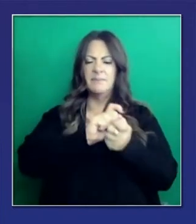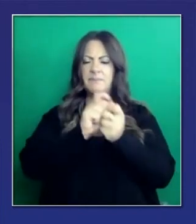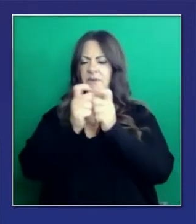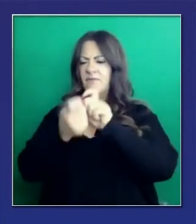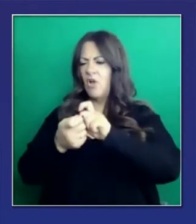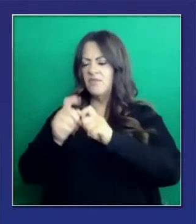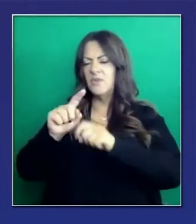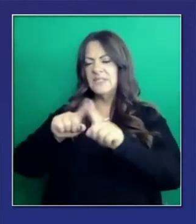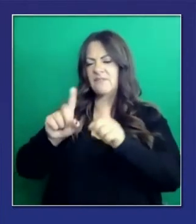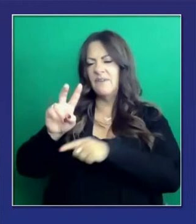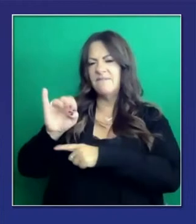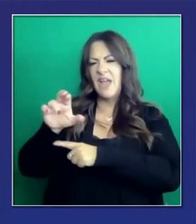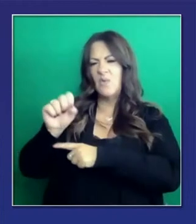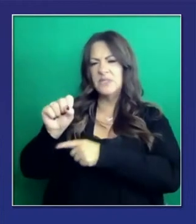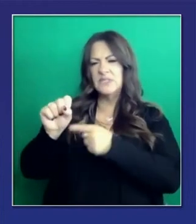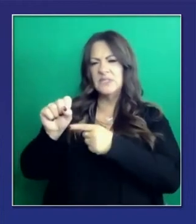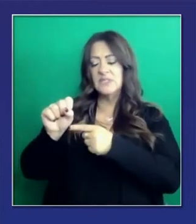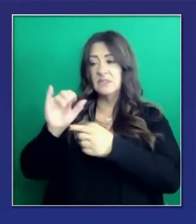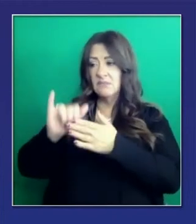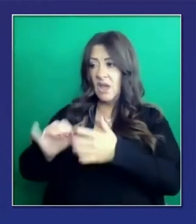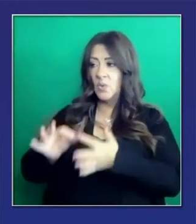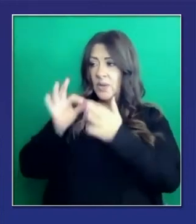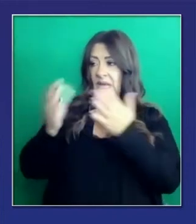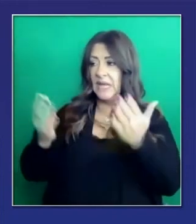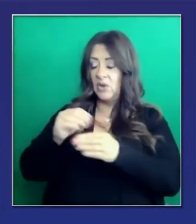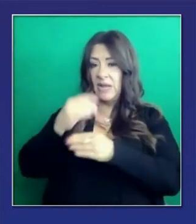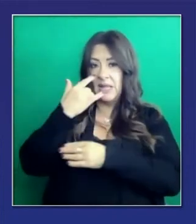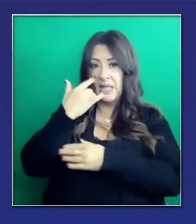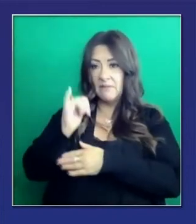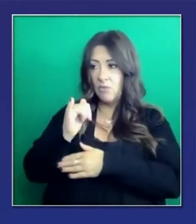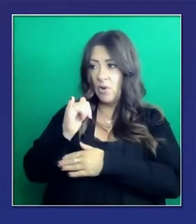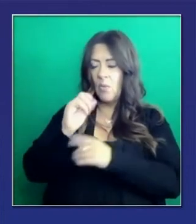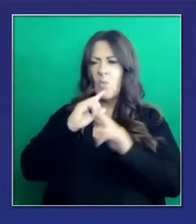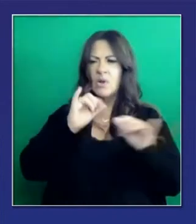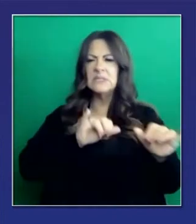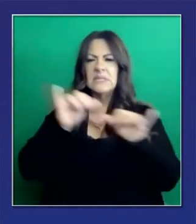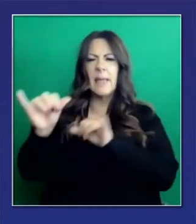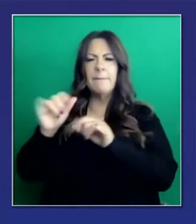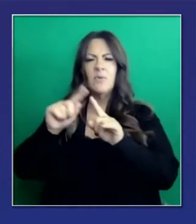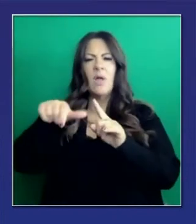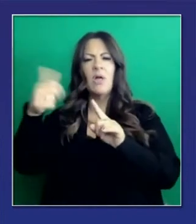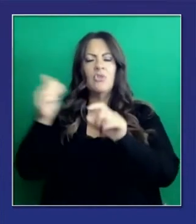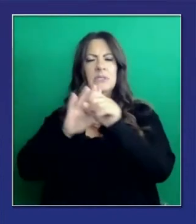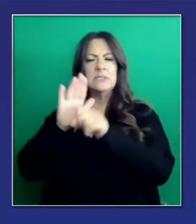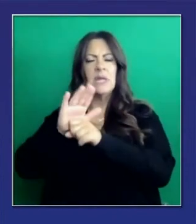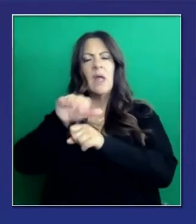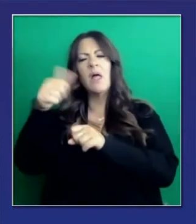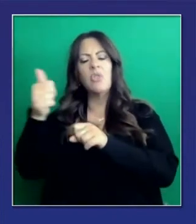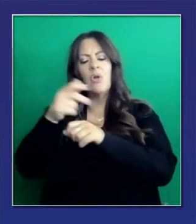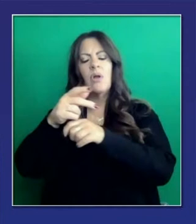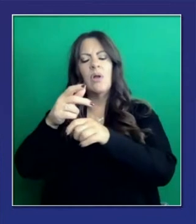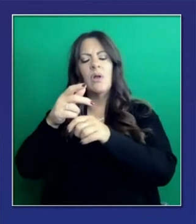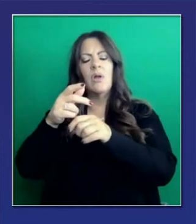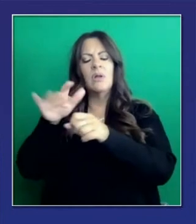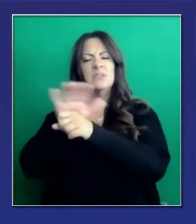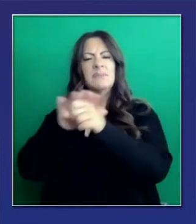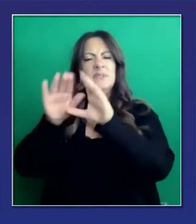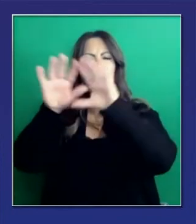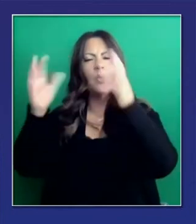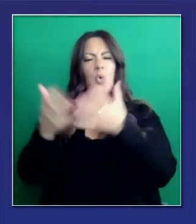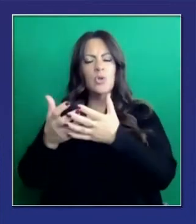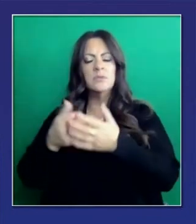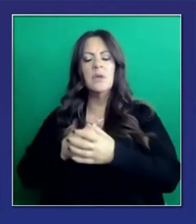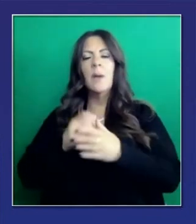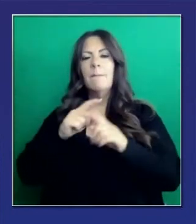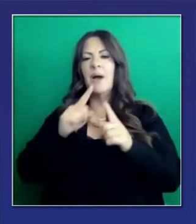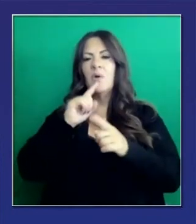otros lugares, pero lo que estamos investigando ahora en cuanto a su transmisibilidad, investigando y comprendiendo un poco mejor.